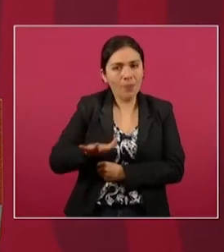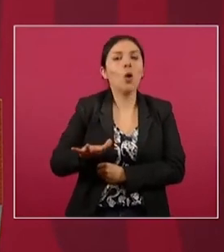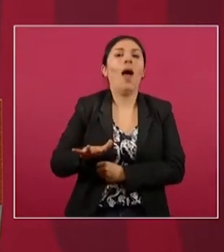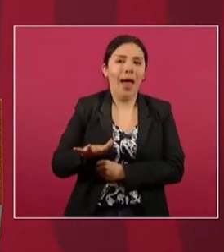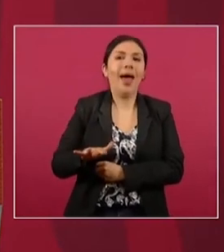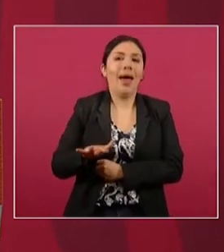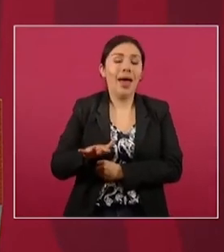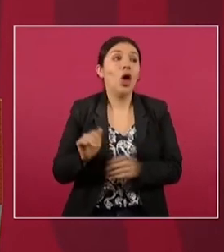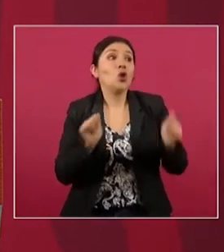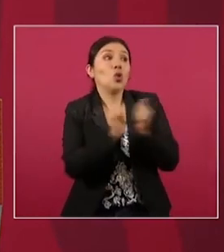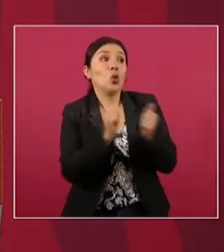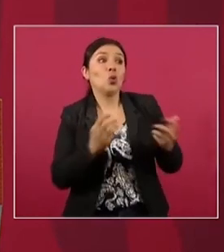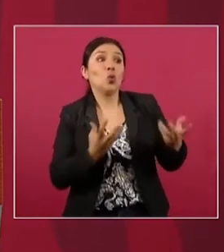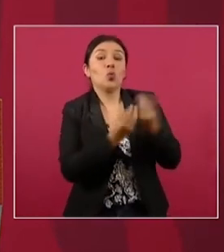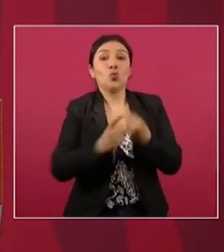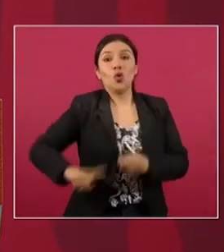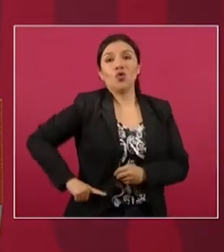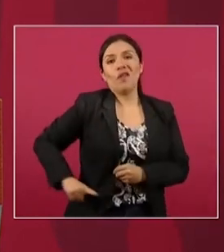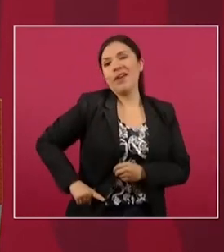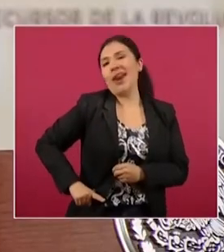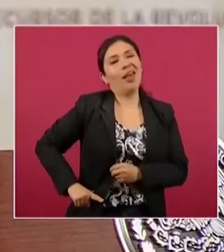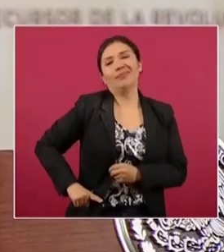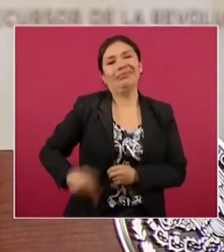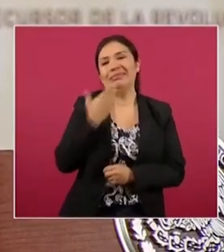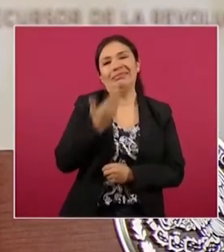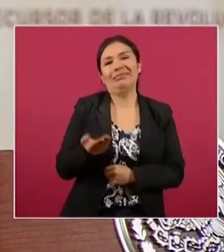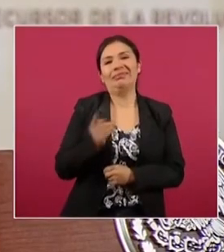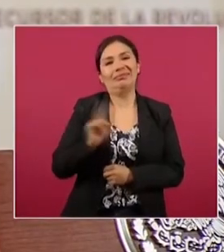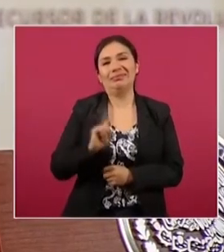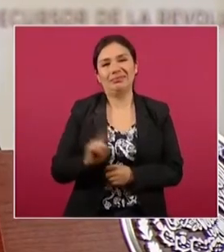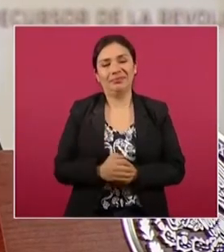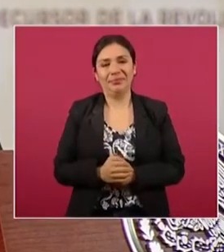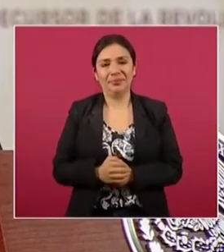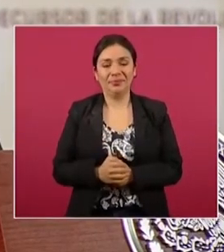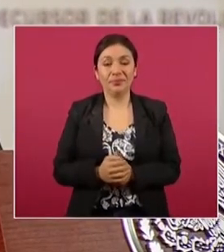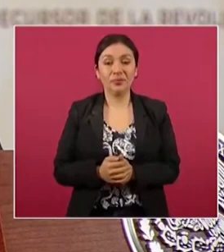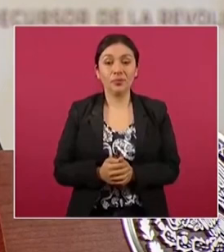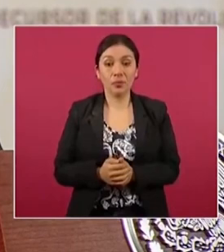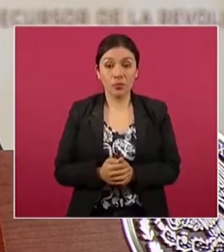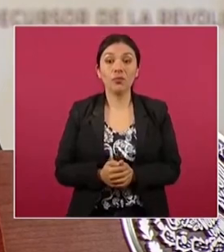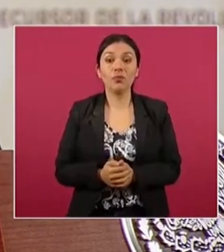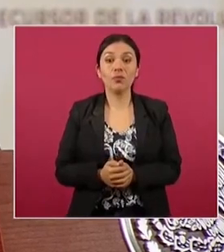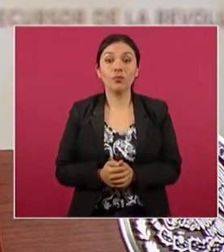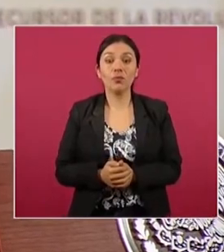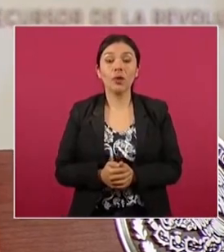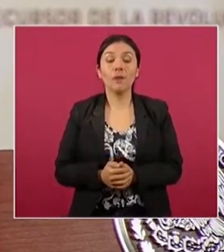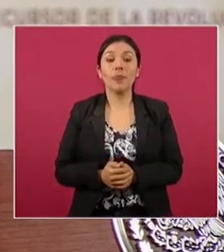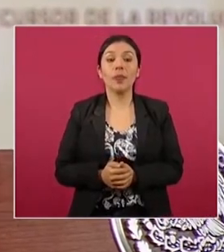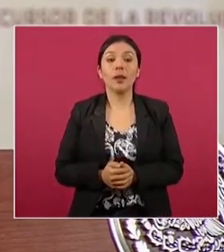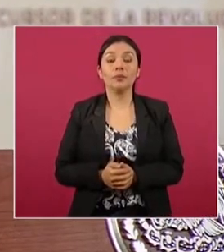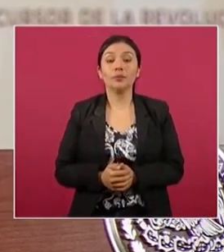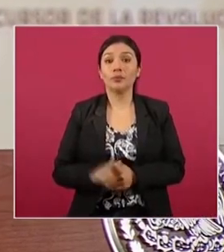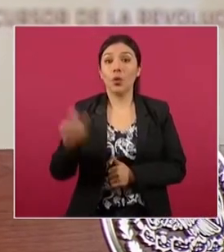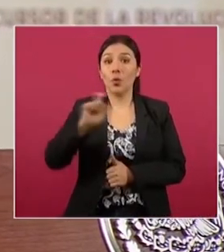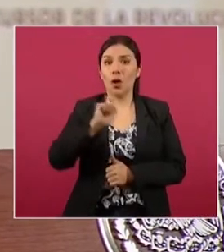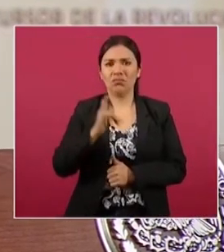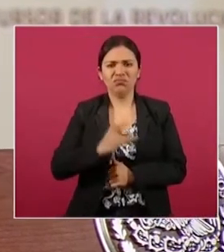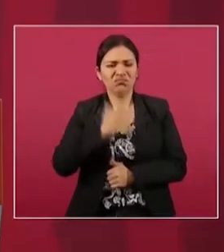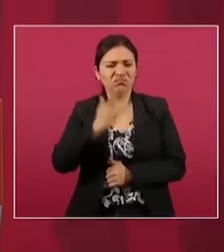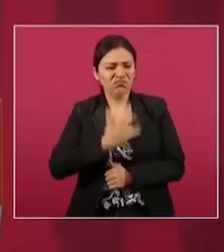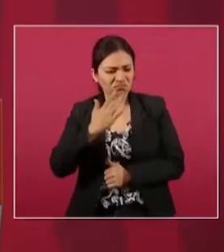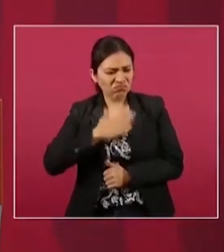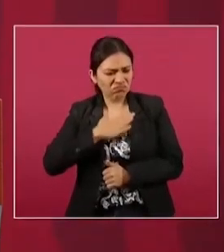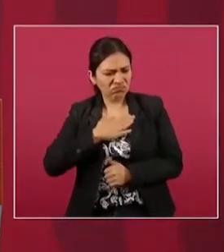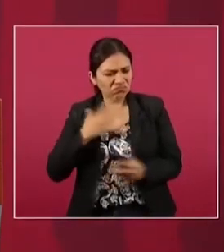Entonces, el hecho de que se asuma una postura y que no